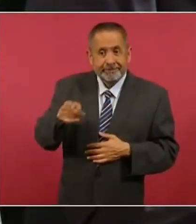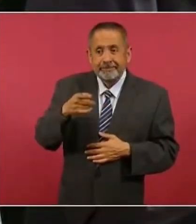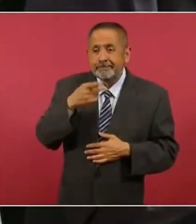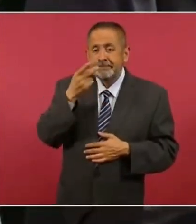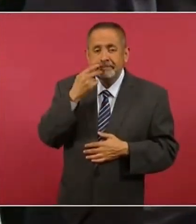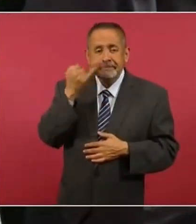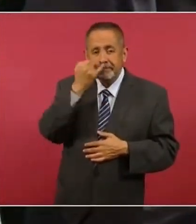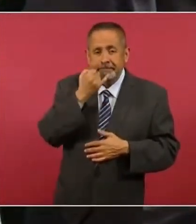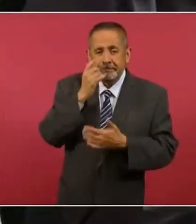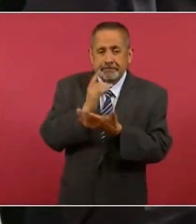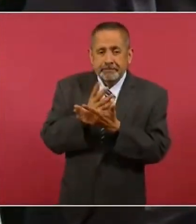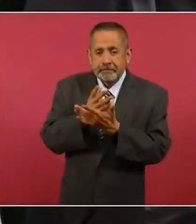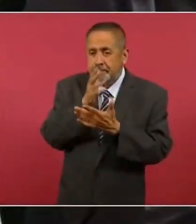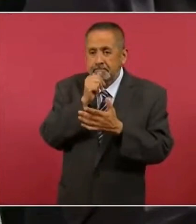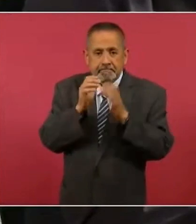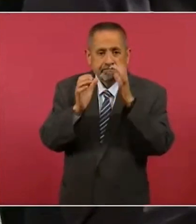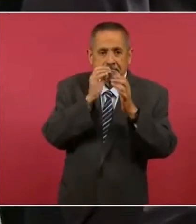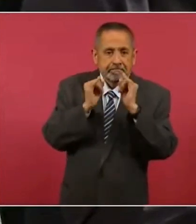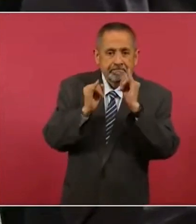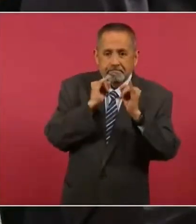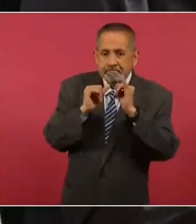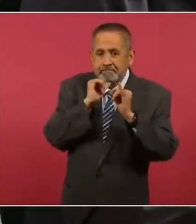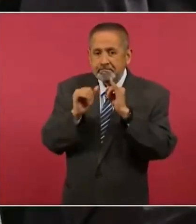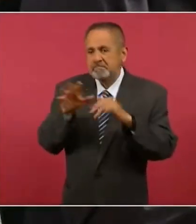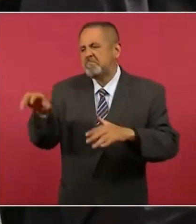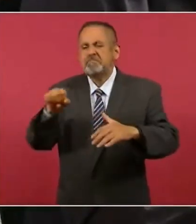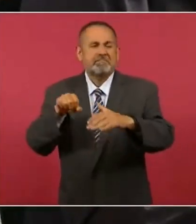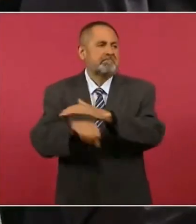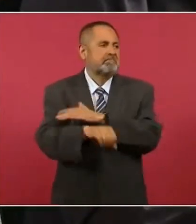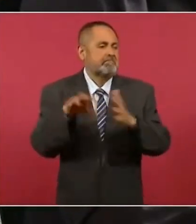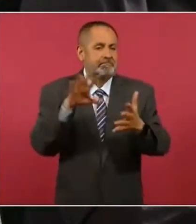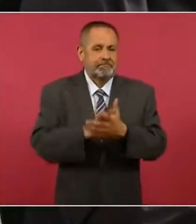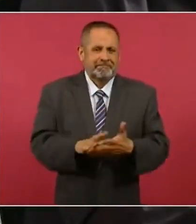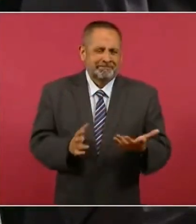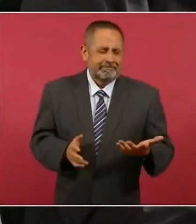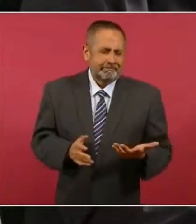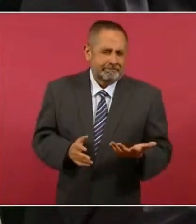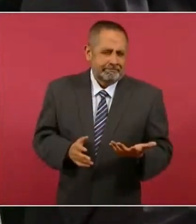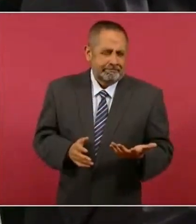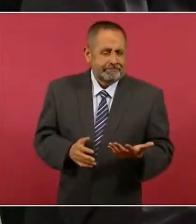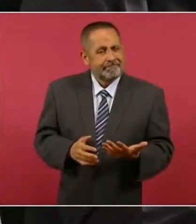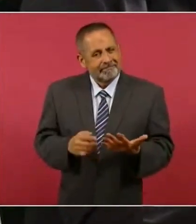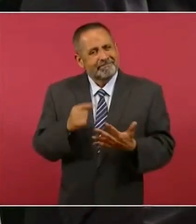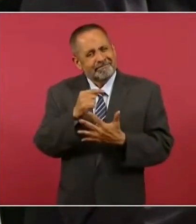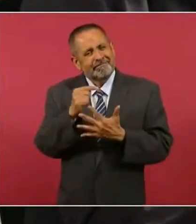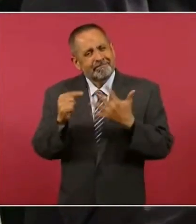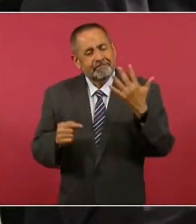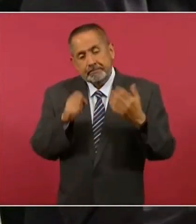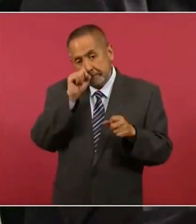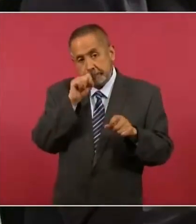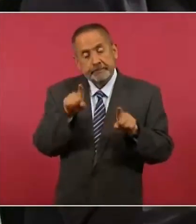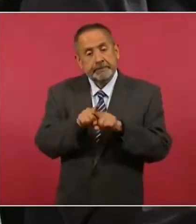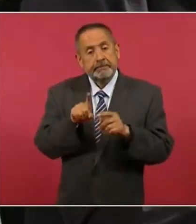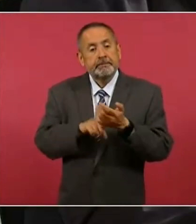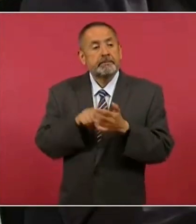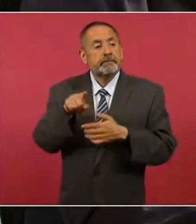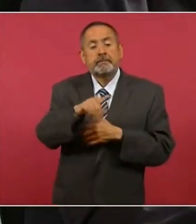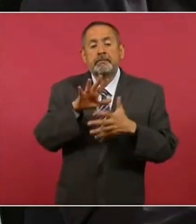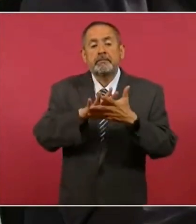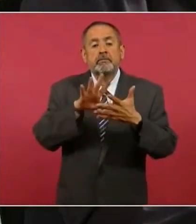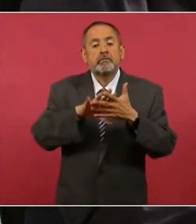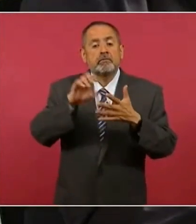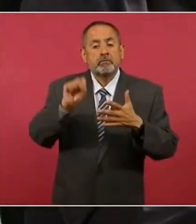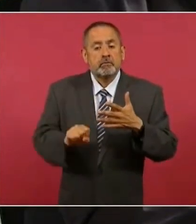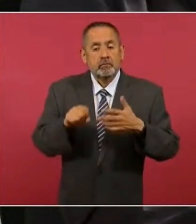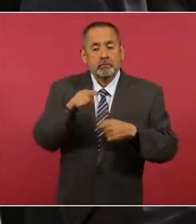les garantizó el hecho de que no se pudieran defender en su momento. Sólo como dato también comentarle, presidente, que en el reclusorio